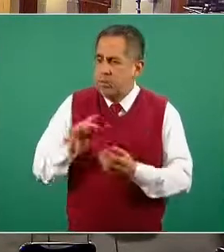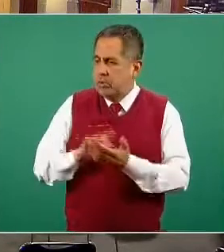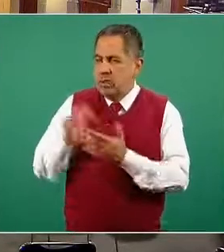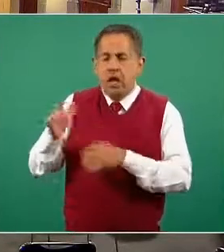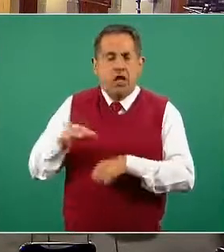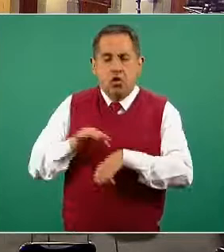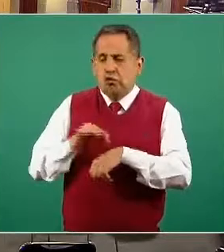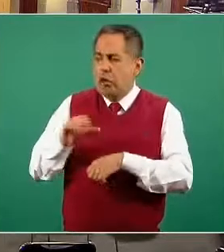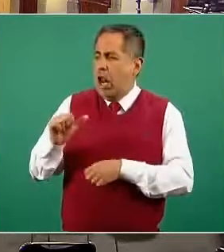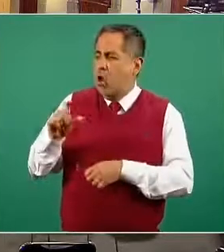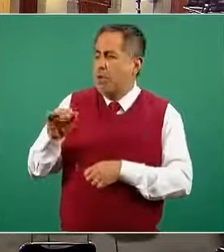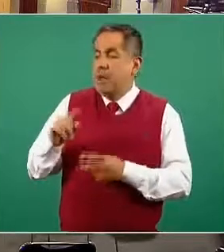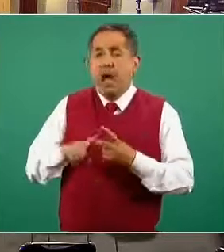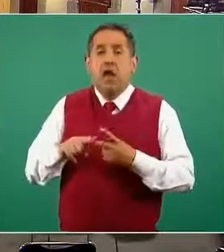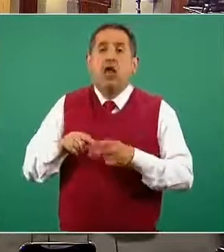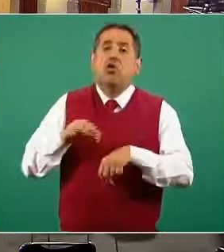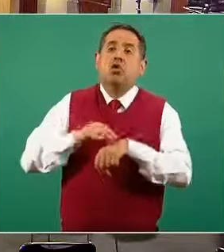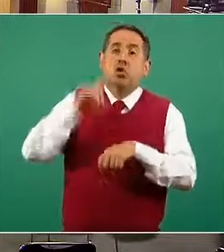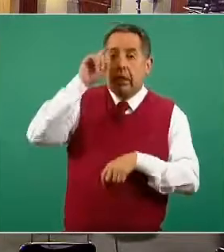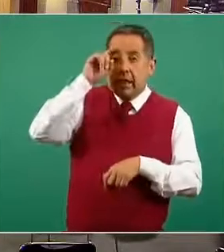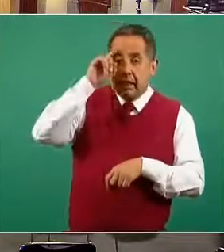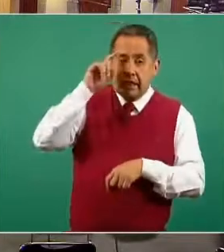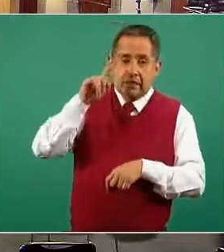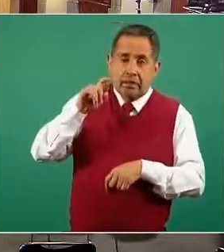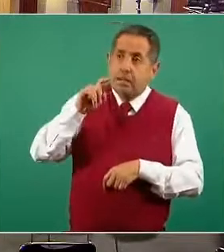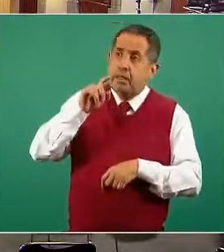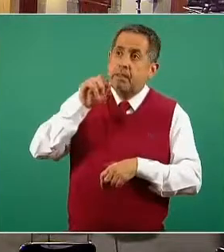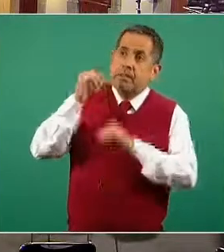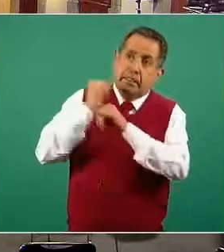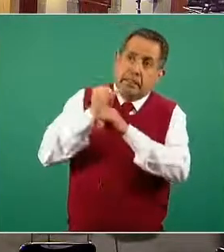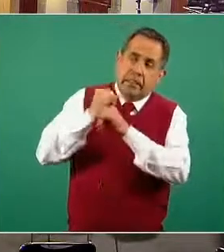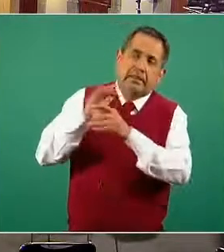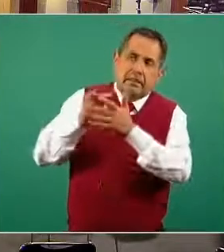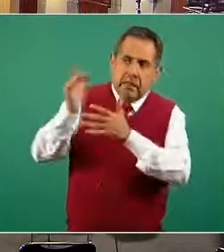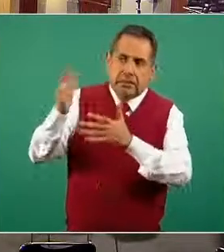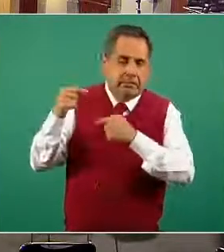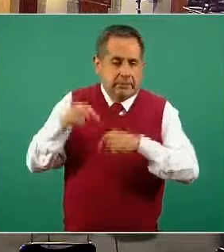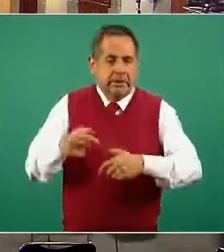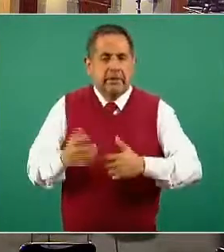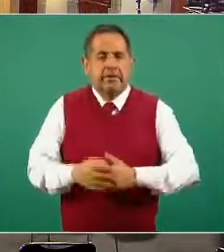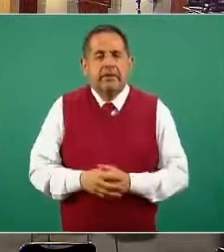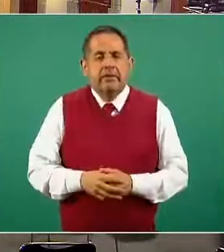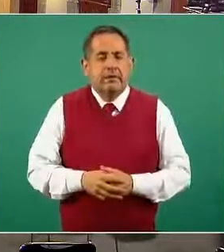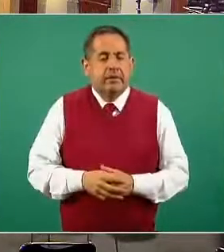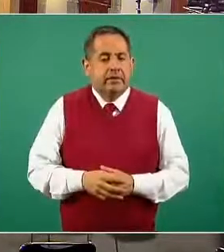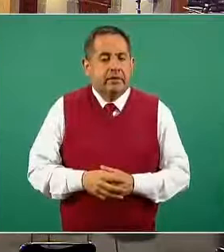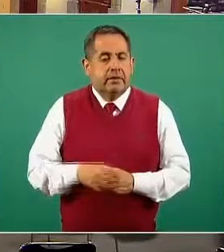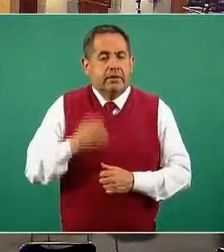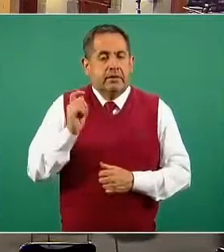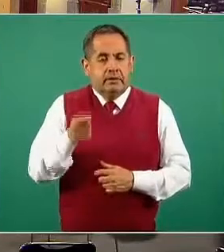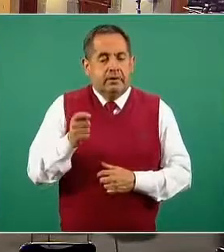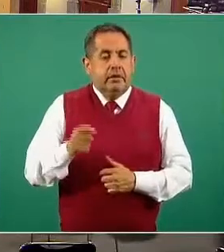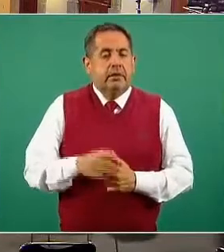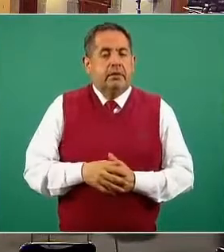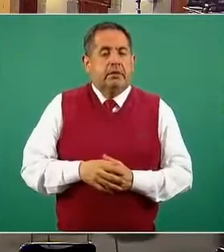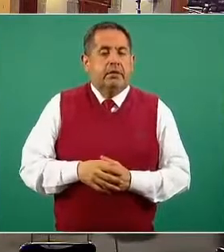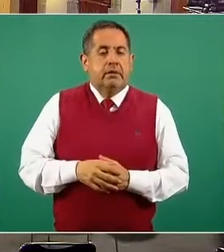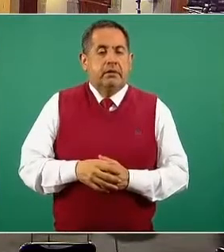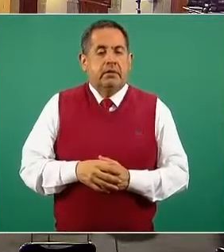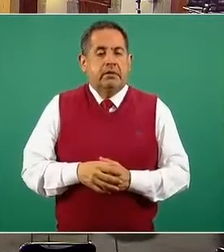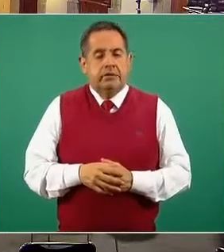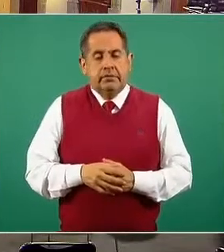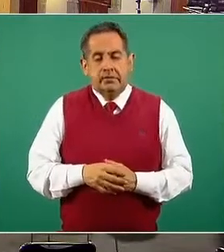doctora Lomía, doctor López-Gatell, de forma remota, gracias por el espacio. Pues, así es,